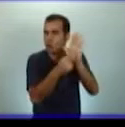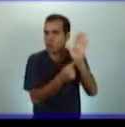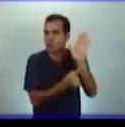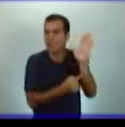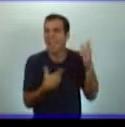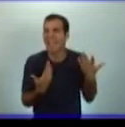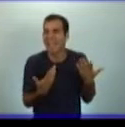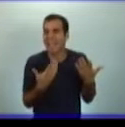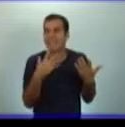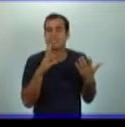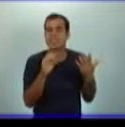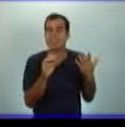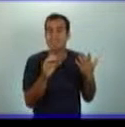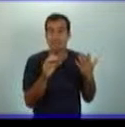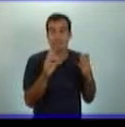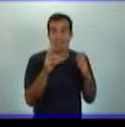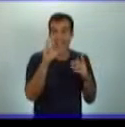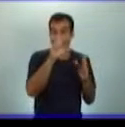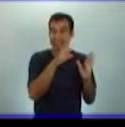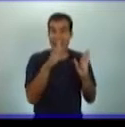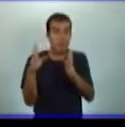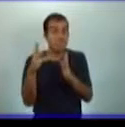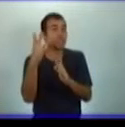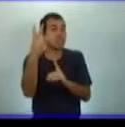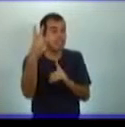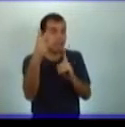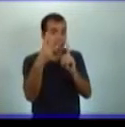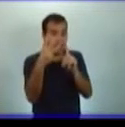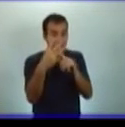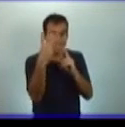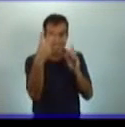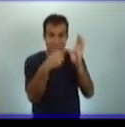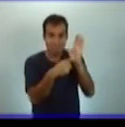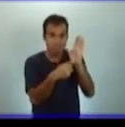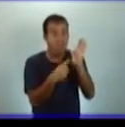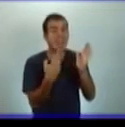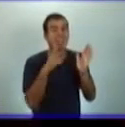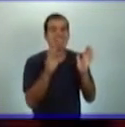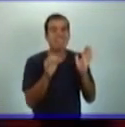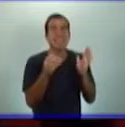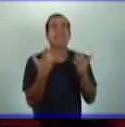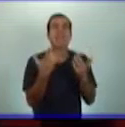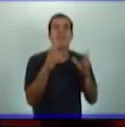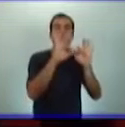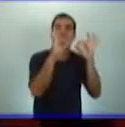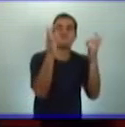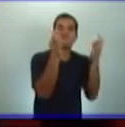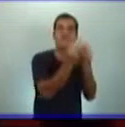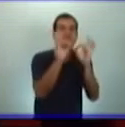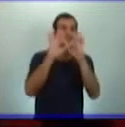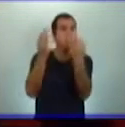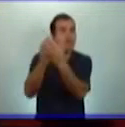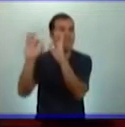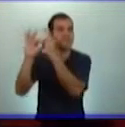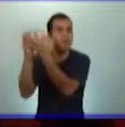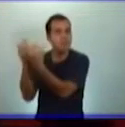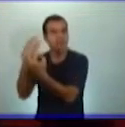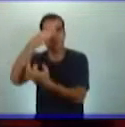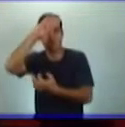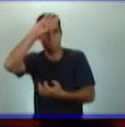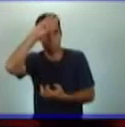en el capítulo 3, las familias cubanas. Vamos a ver entonces